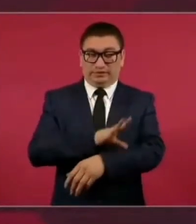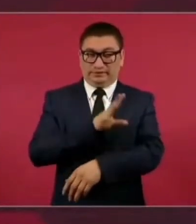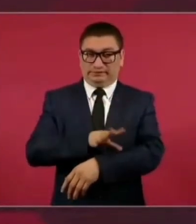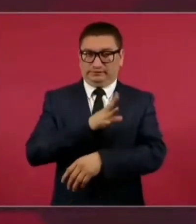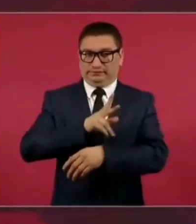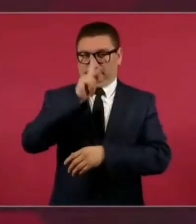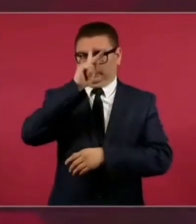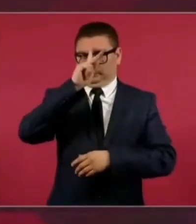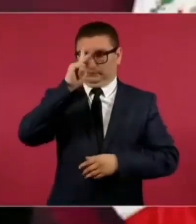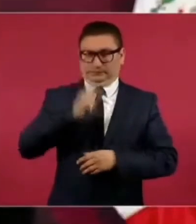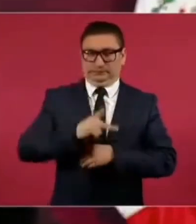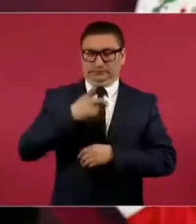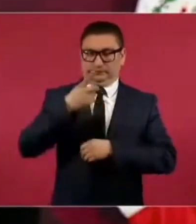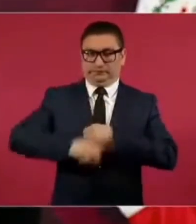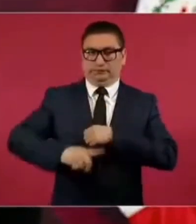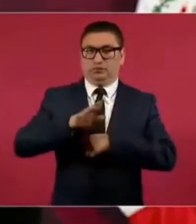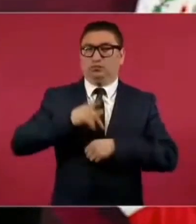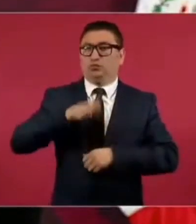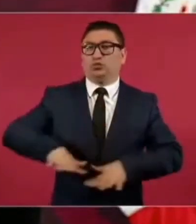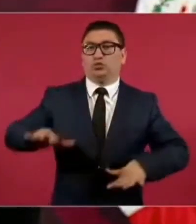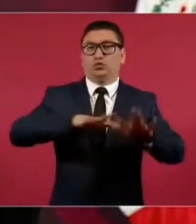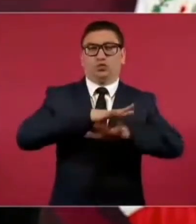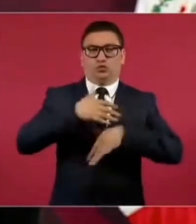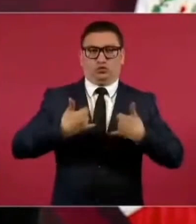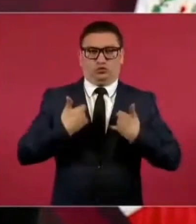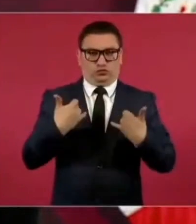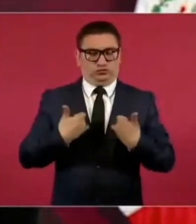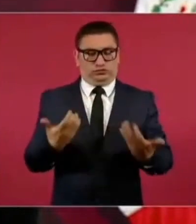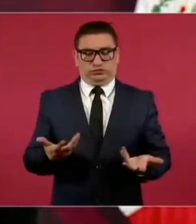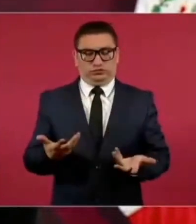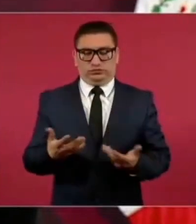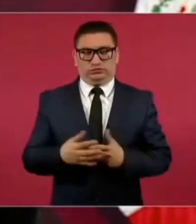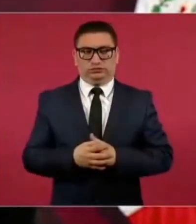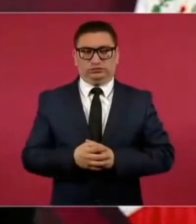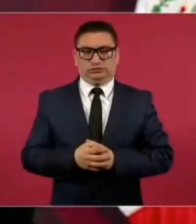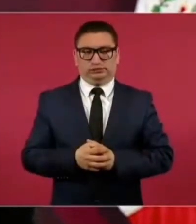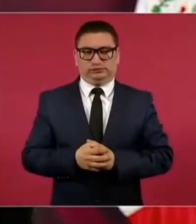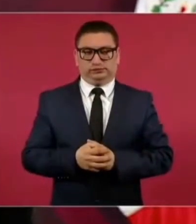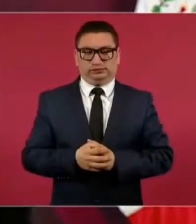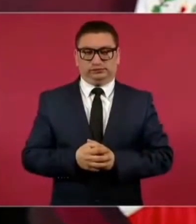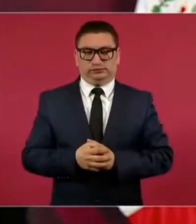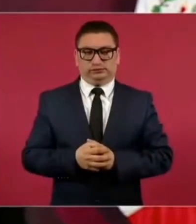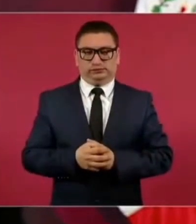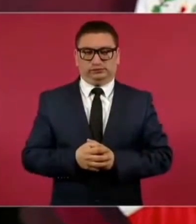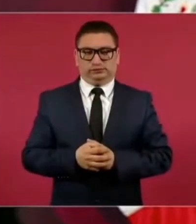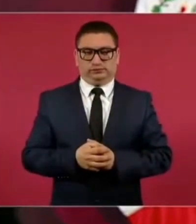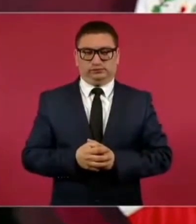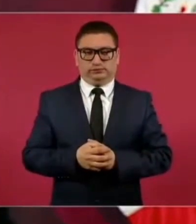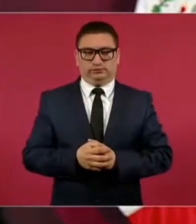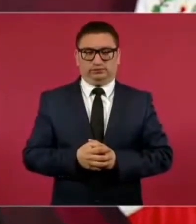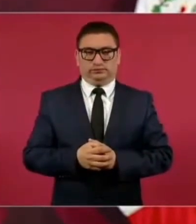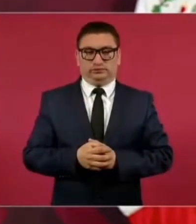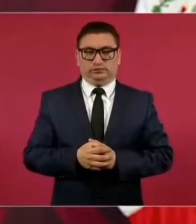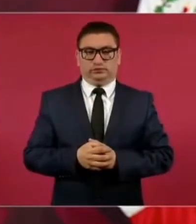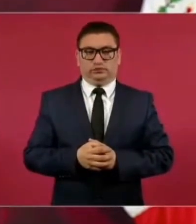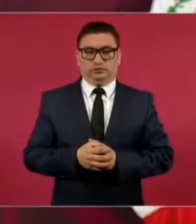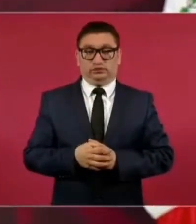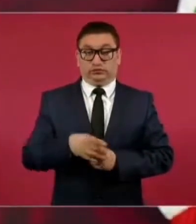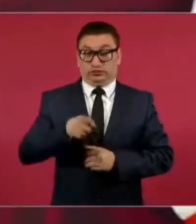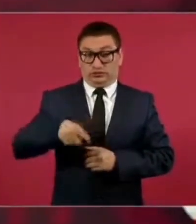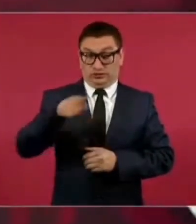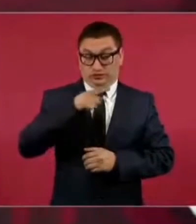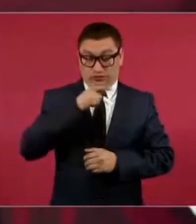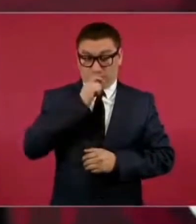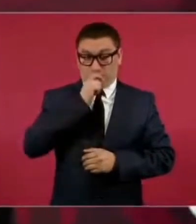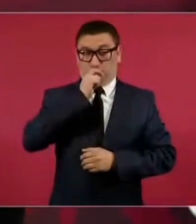a los jóvenes, les acaba todo su sistema